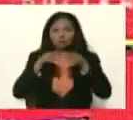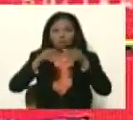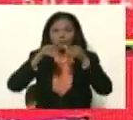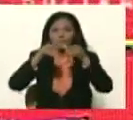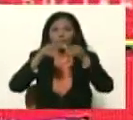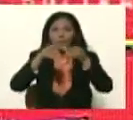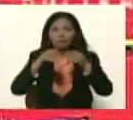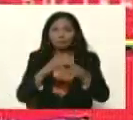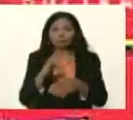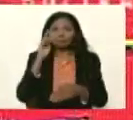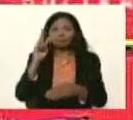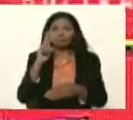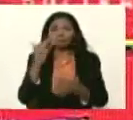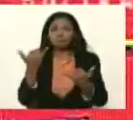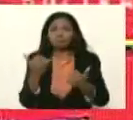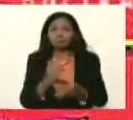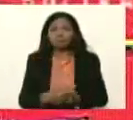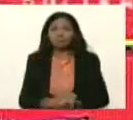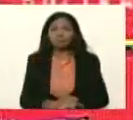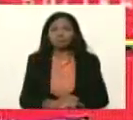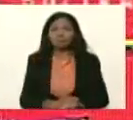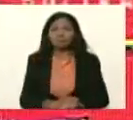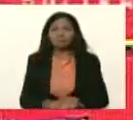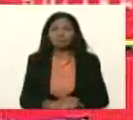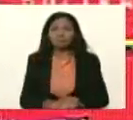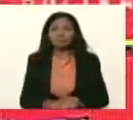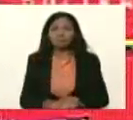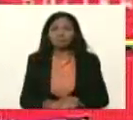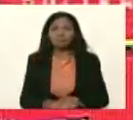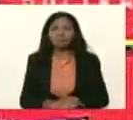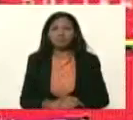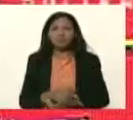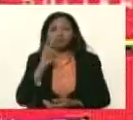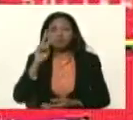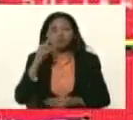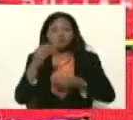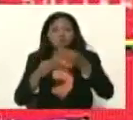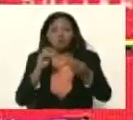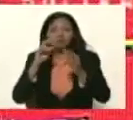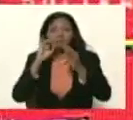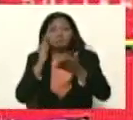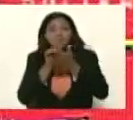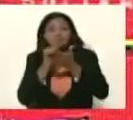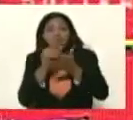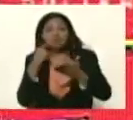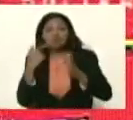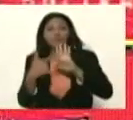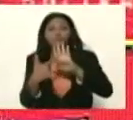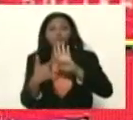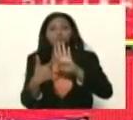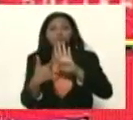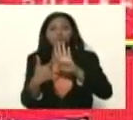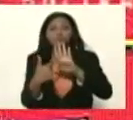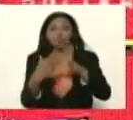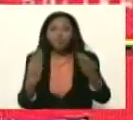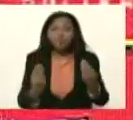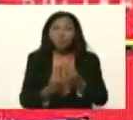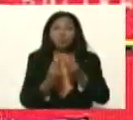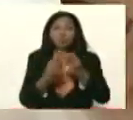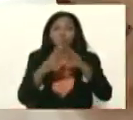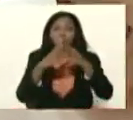aquí está mira para el bacheo aquí está verificación juntos